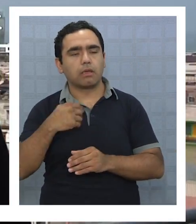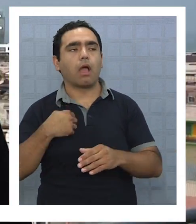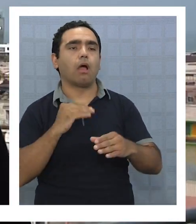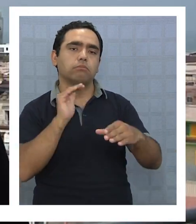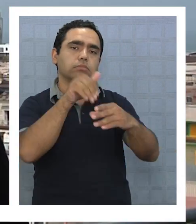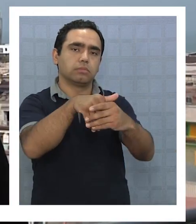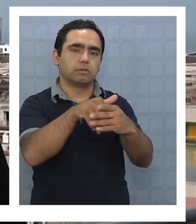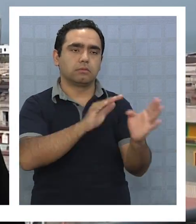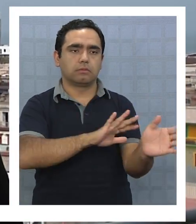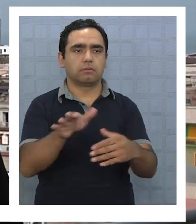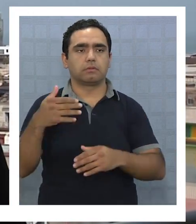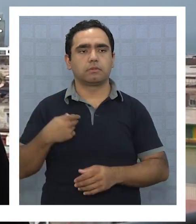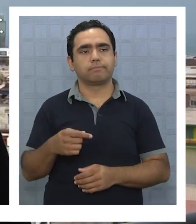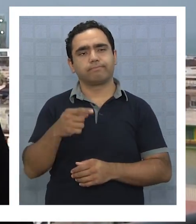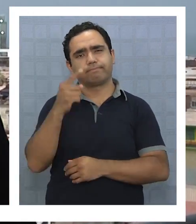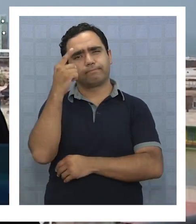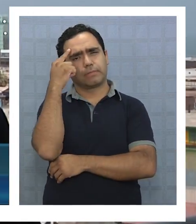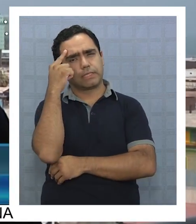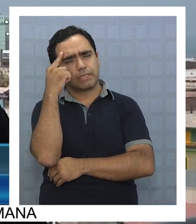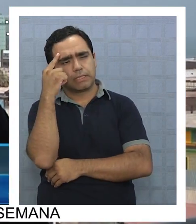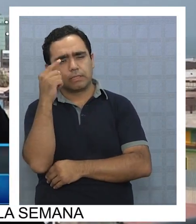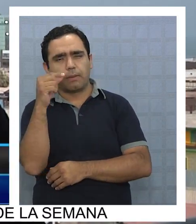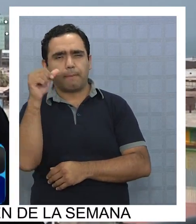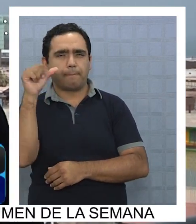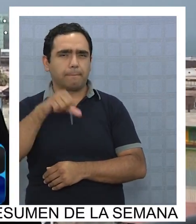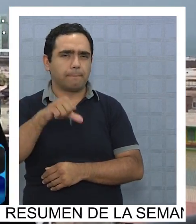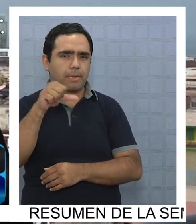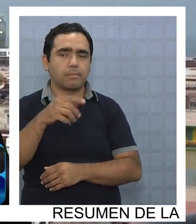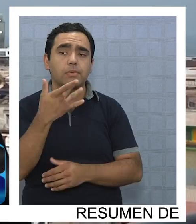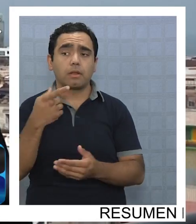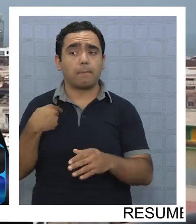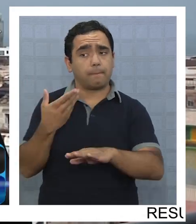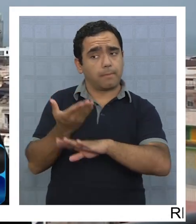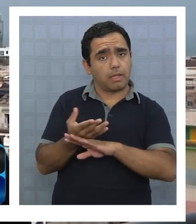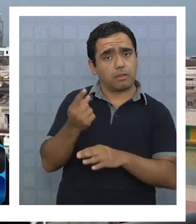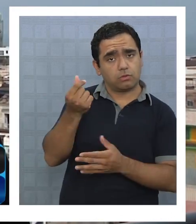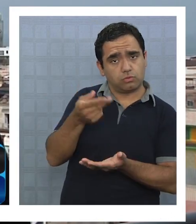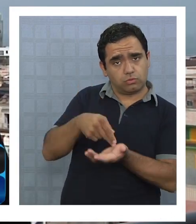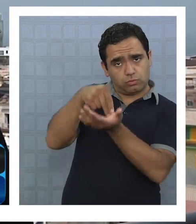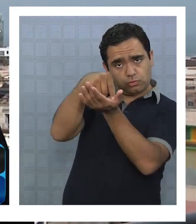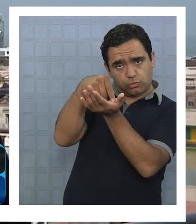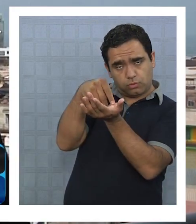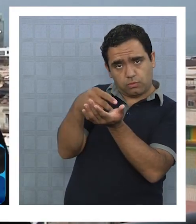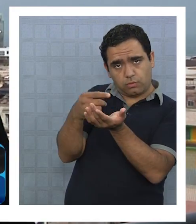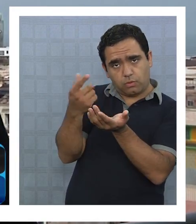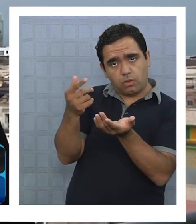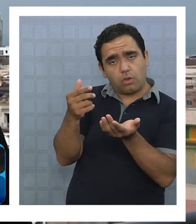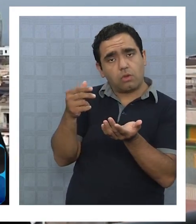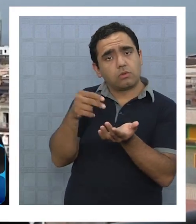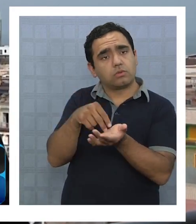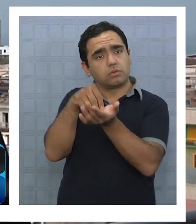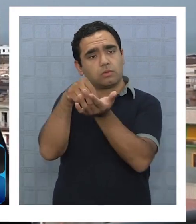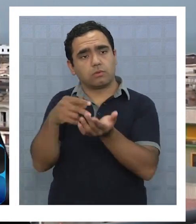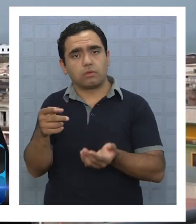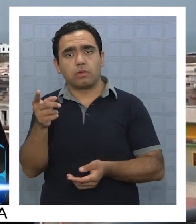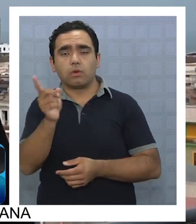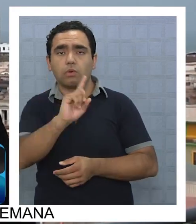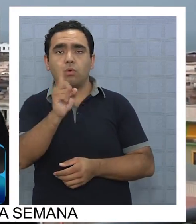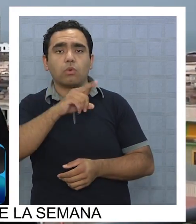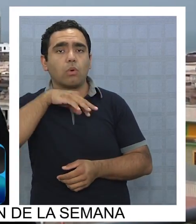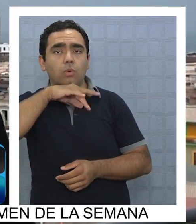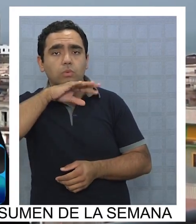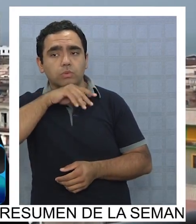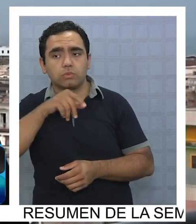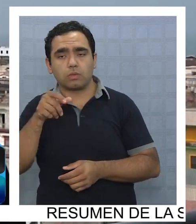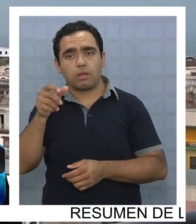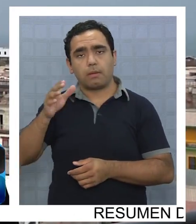Parece que hay una mala interpretación allí, que se pidió precio Sofri, no que fuera un usuario de Sofri, como dice el informe, según